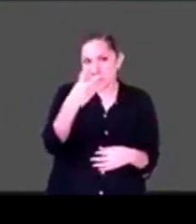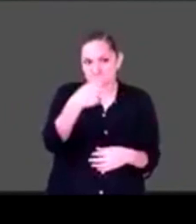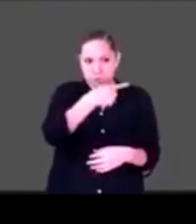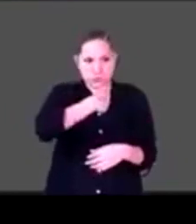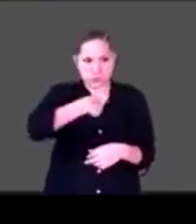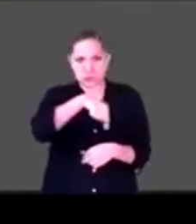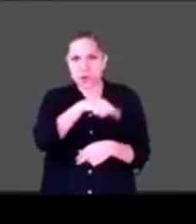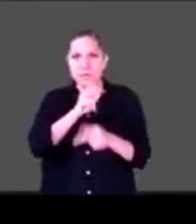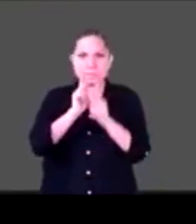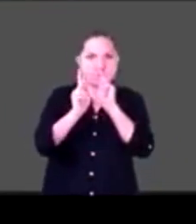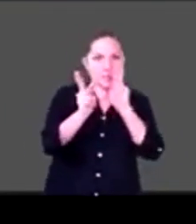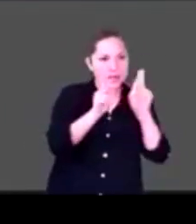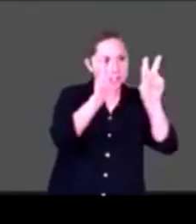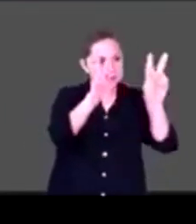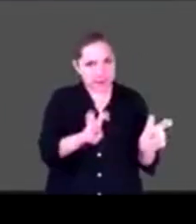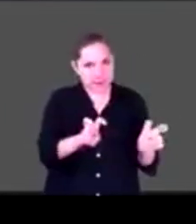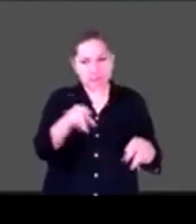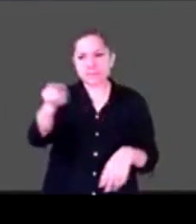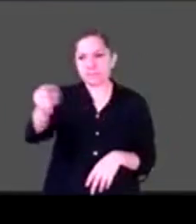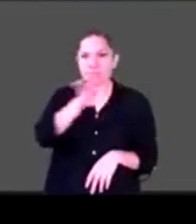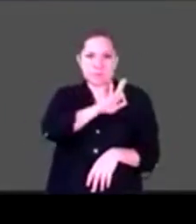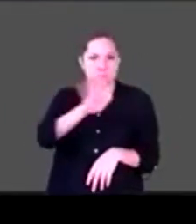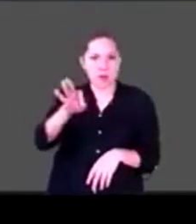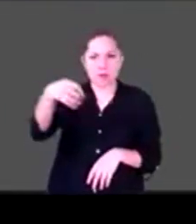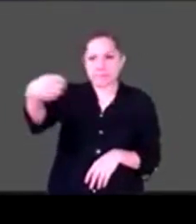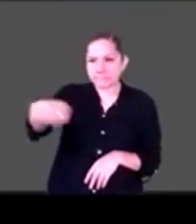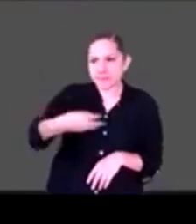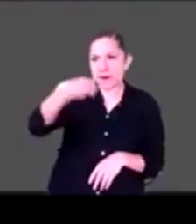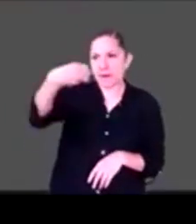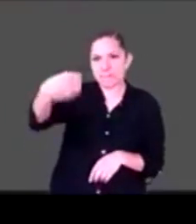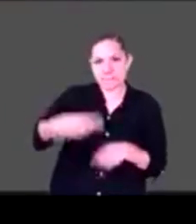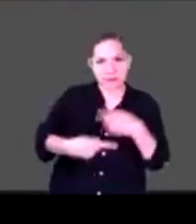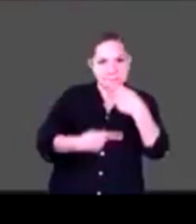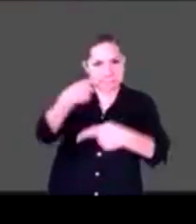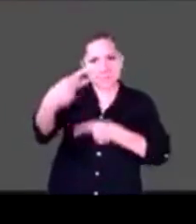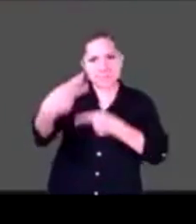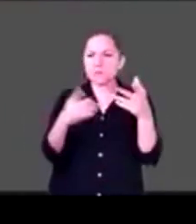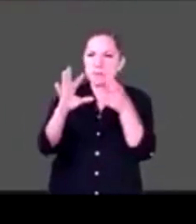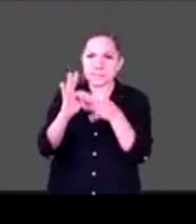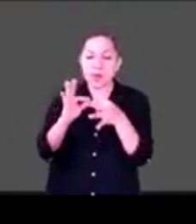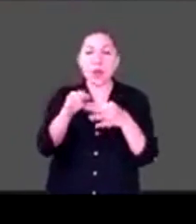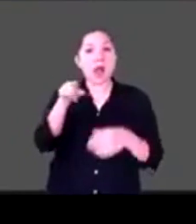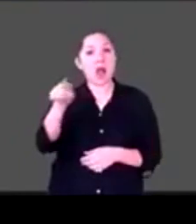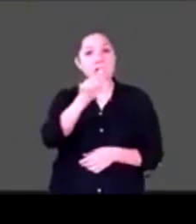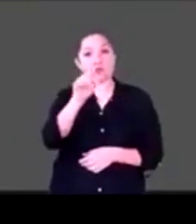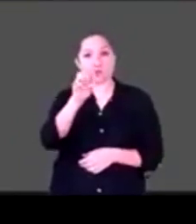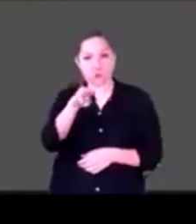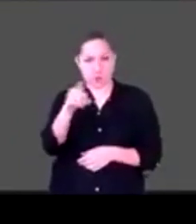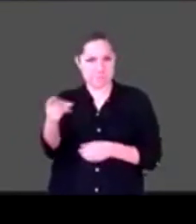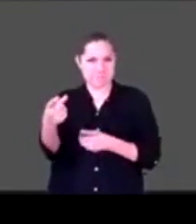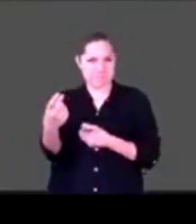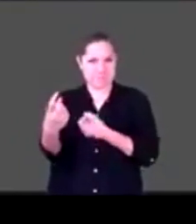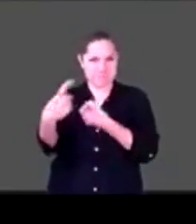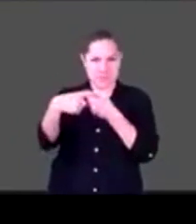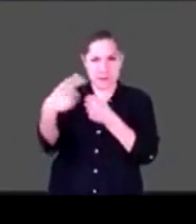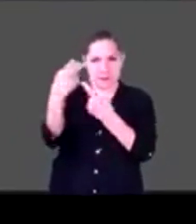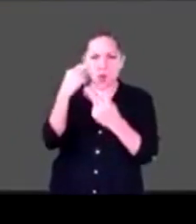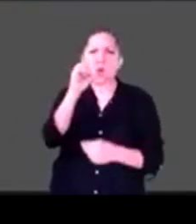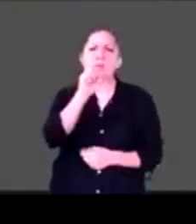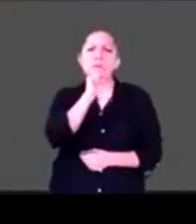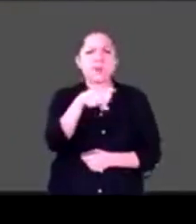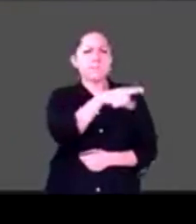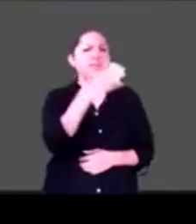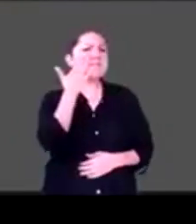vía Zoom los que han logrado entrar a esta sala o directamente a través de Facebook Live, que creo que hay muchísima gente ya conectada por allí.